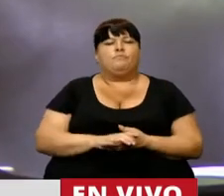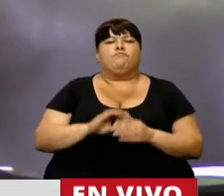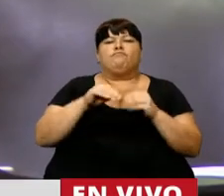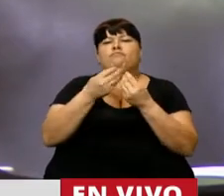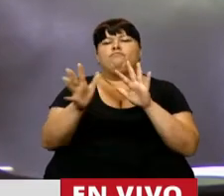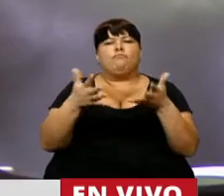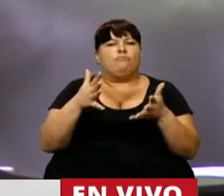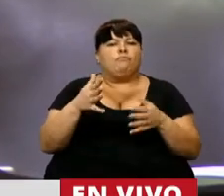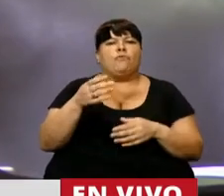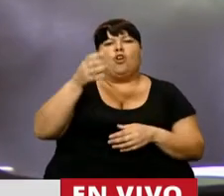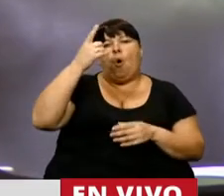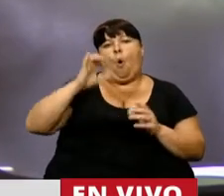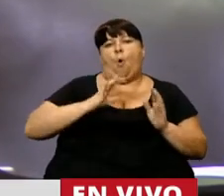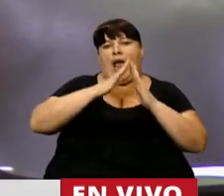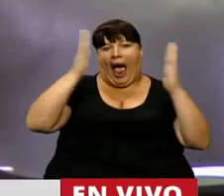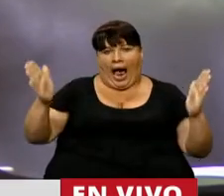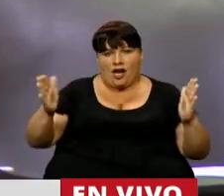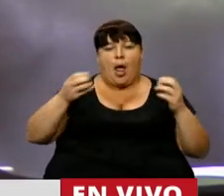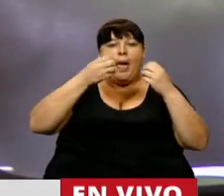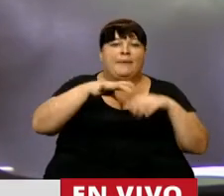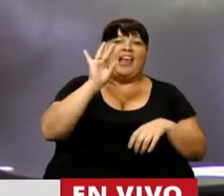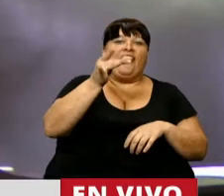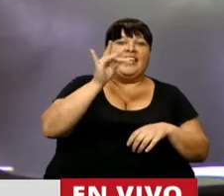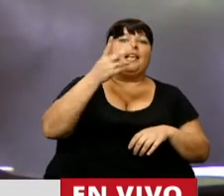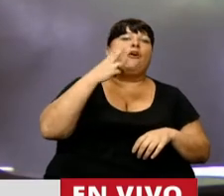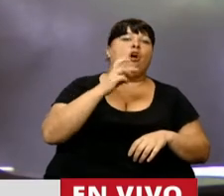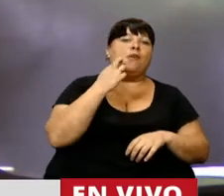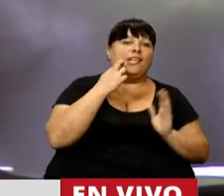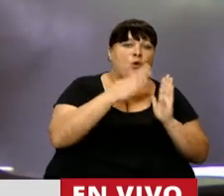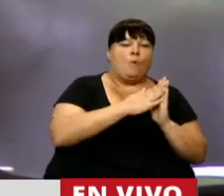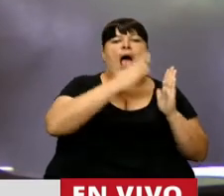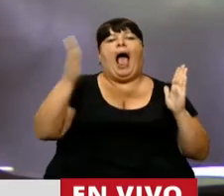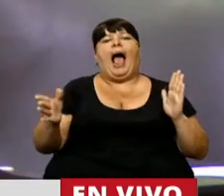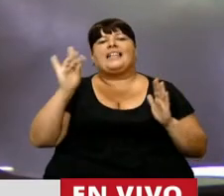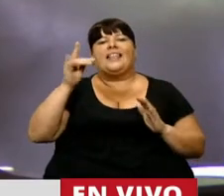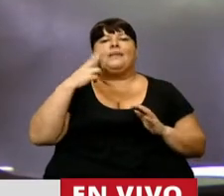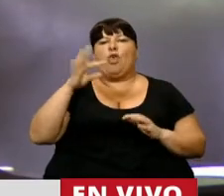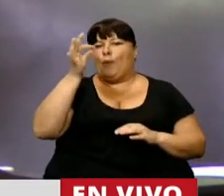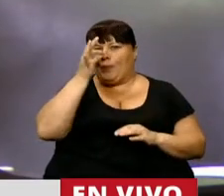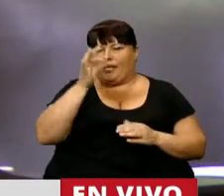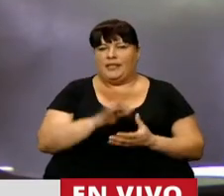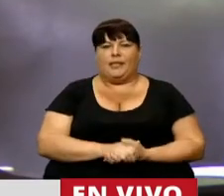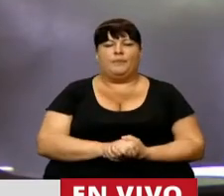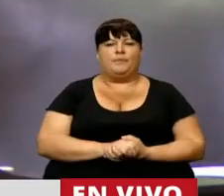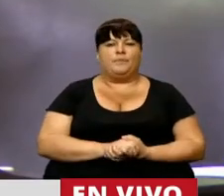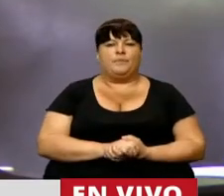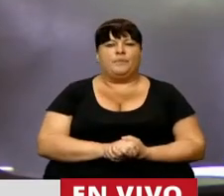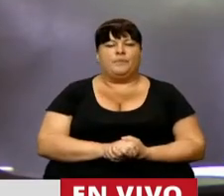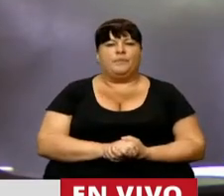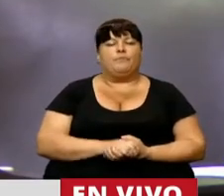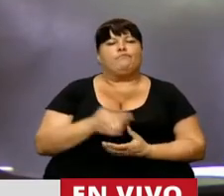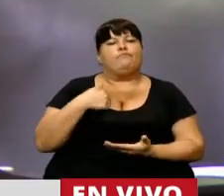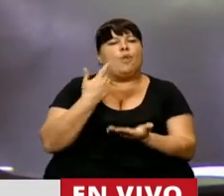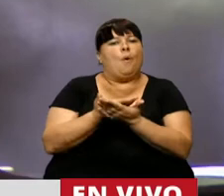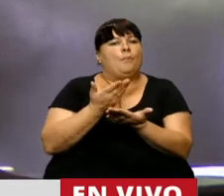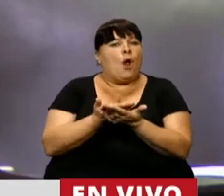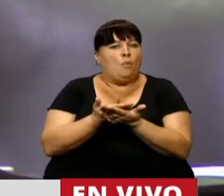promedio de 12 meses, que va desde diciembre del 2019 a diciembre del 2020. Nuestra